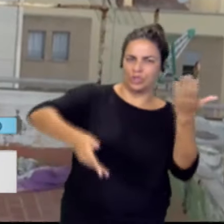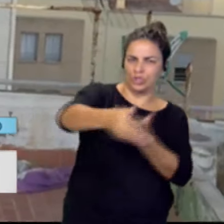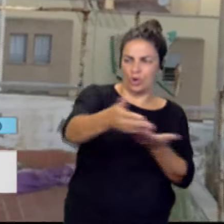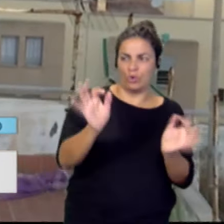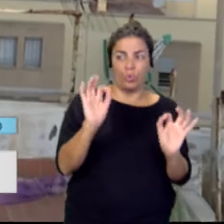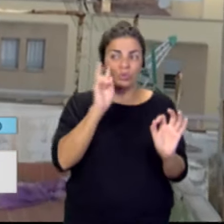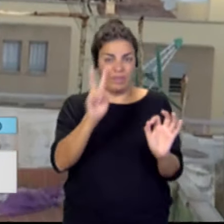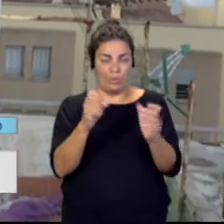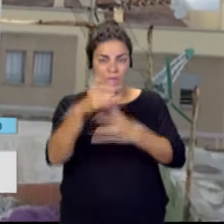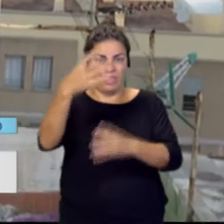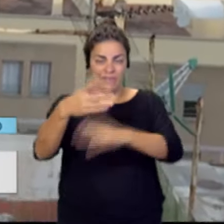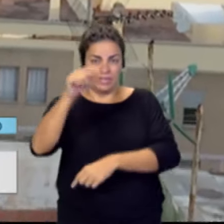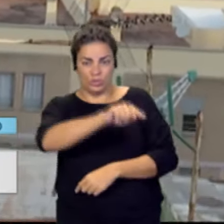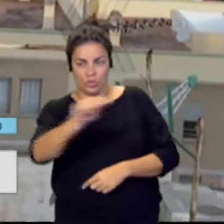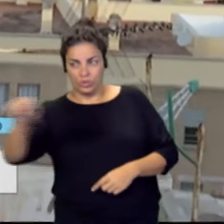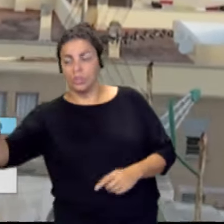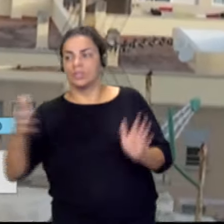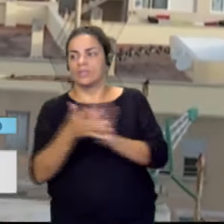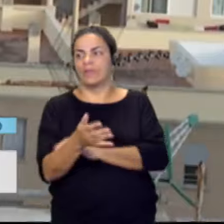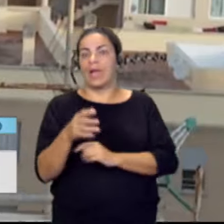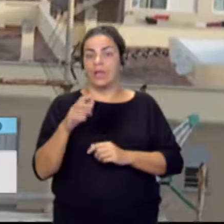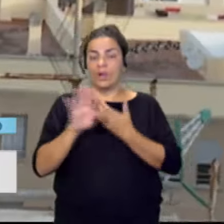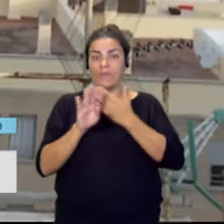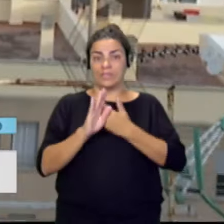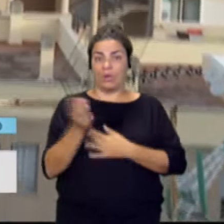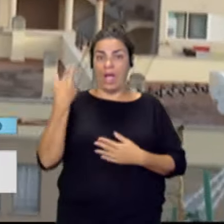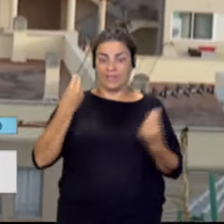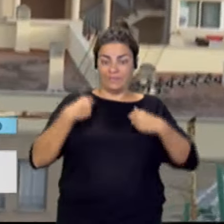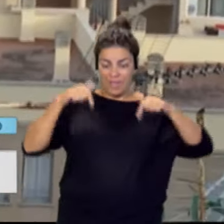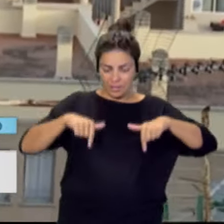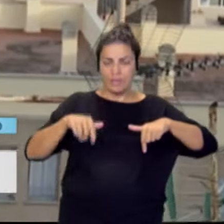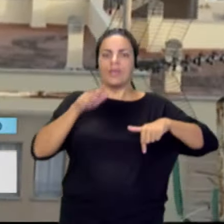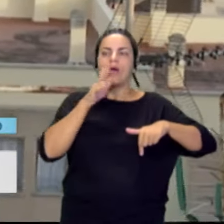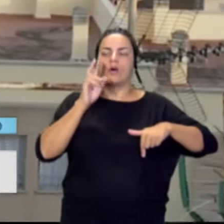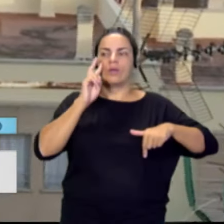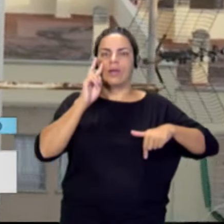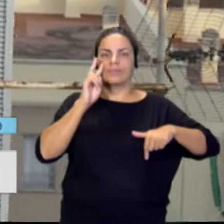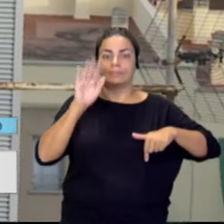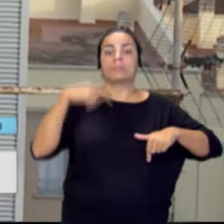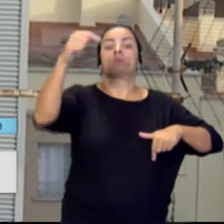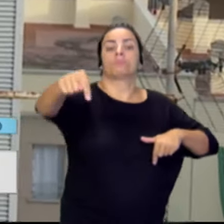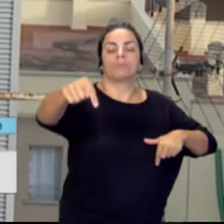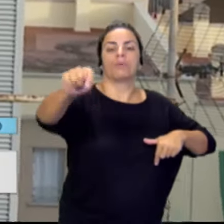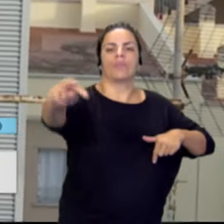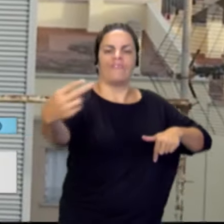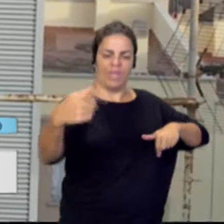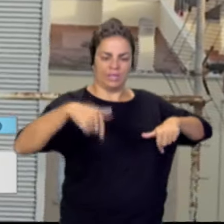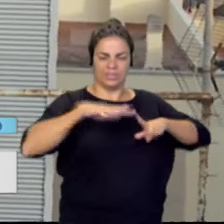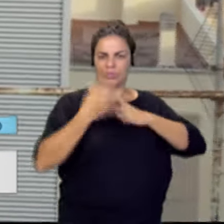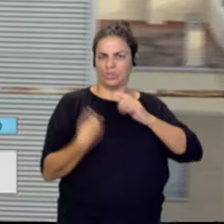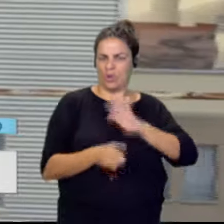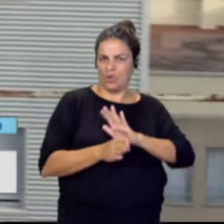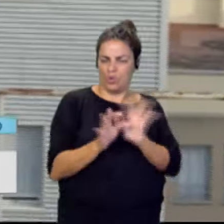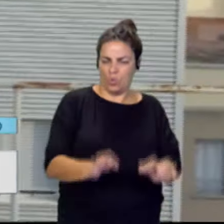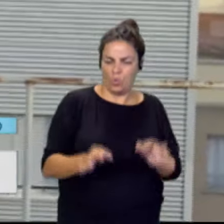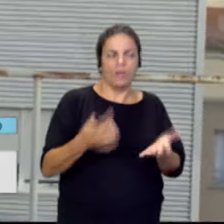edificios que están aquí detrás. Así que los vecinos que vivían aquí están viendo cómo está la situación de los que se han quedado. Imagínate los que viven aquí con la